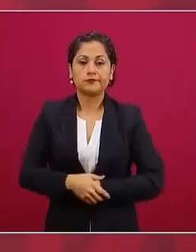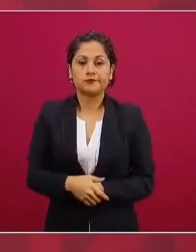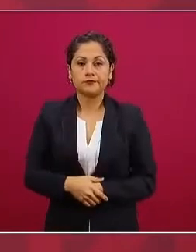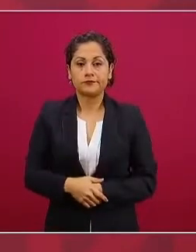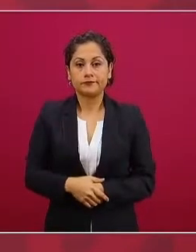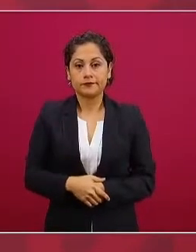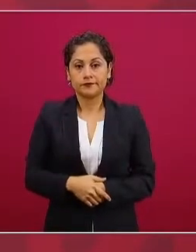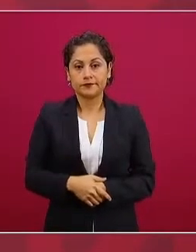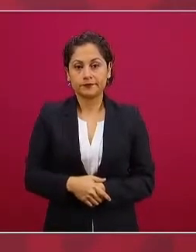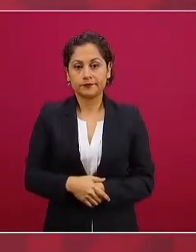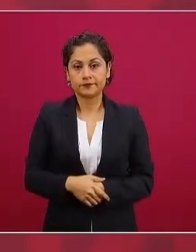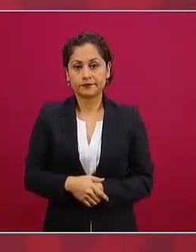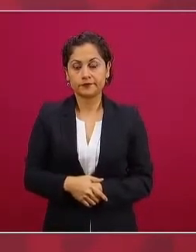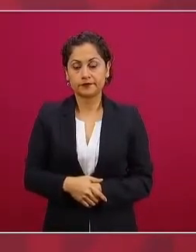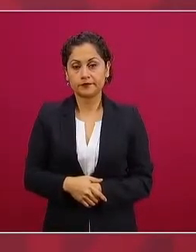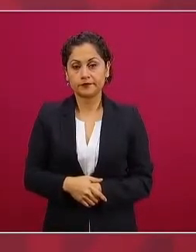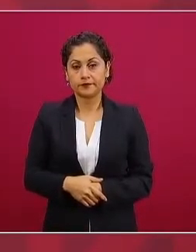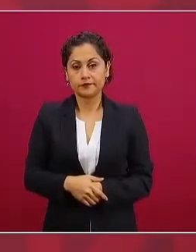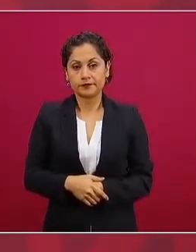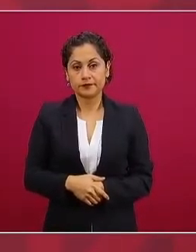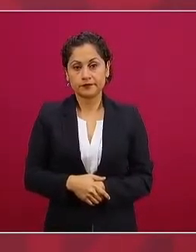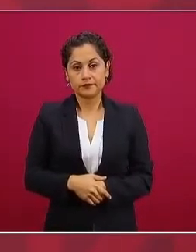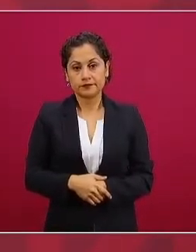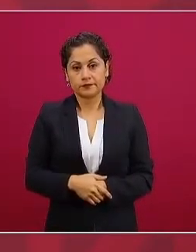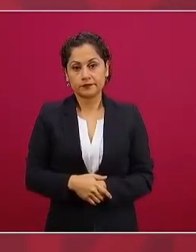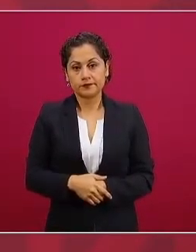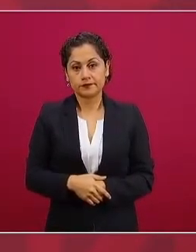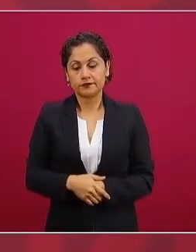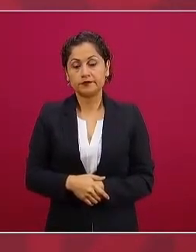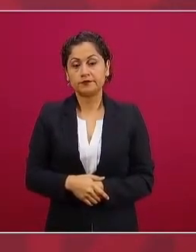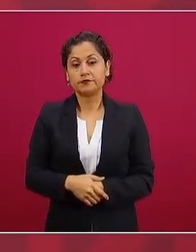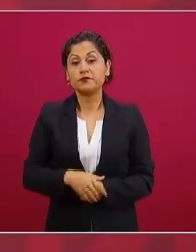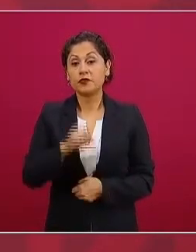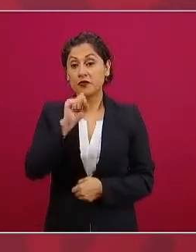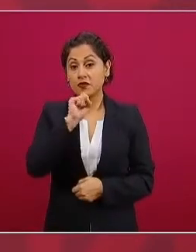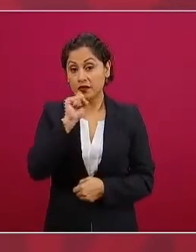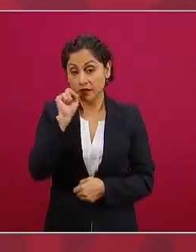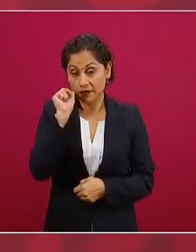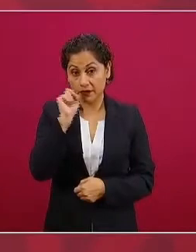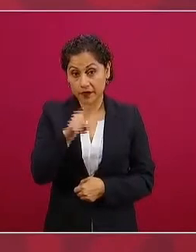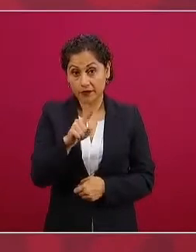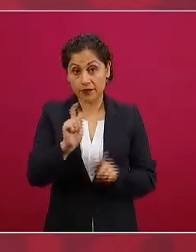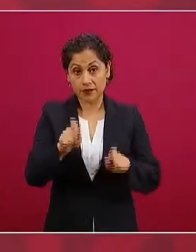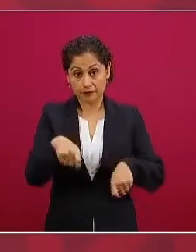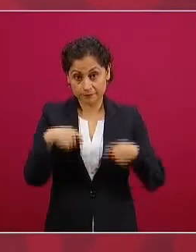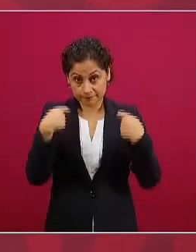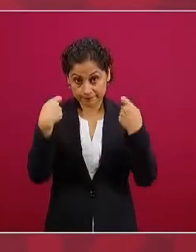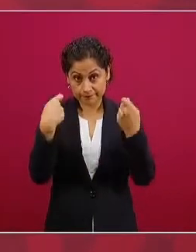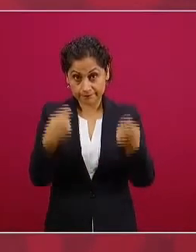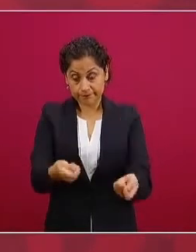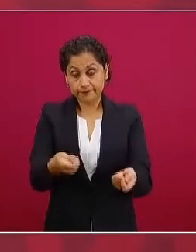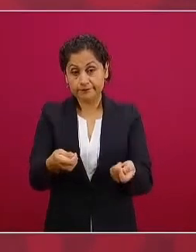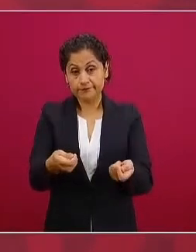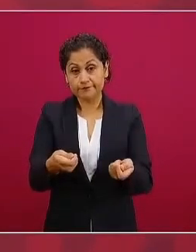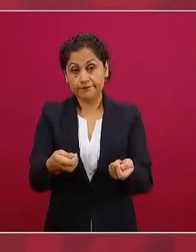se otorgarán tres